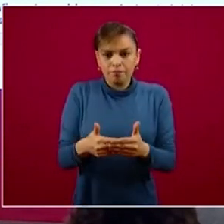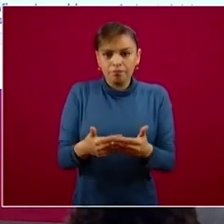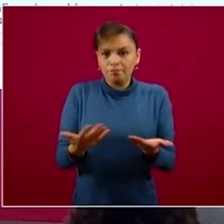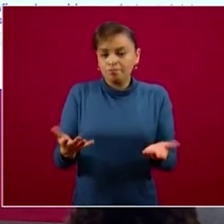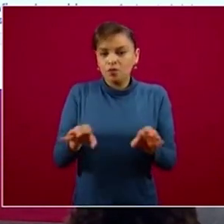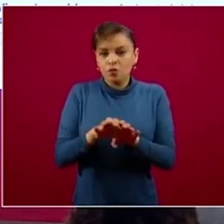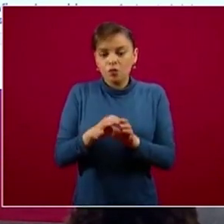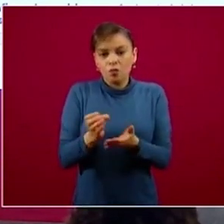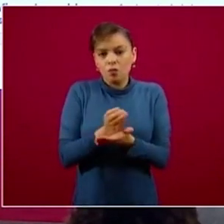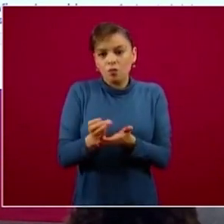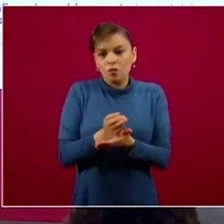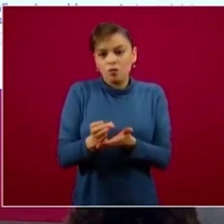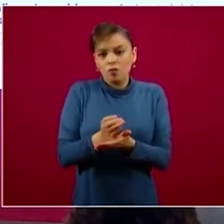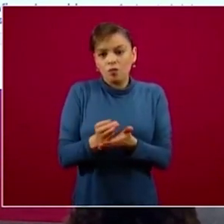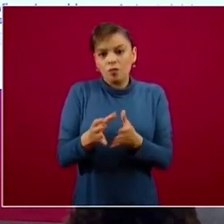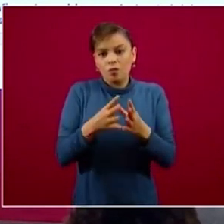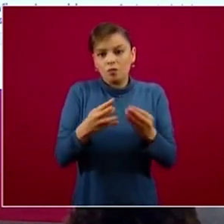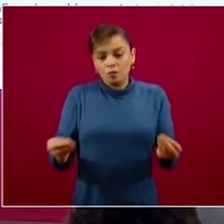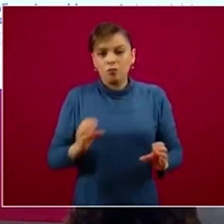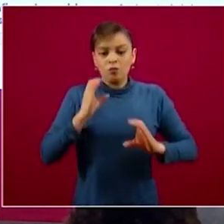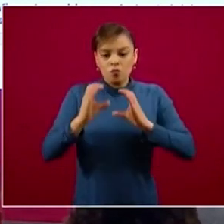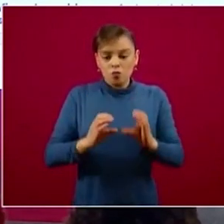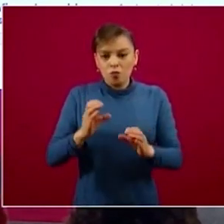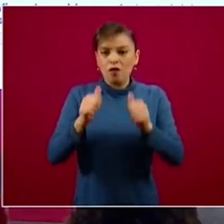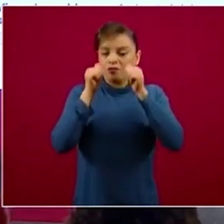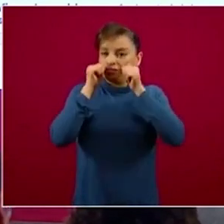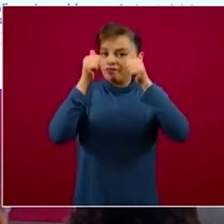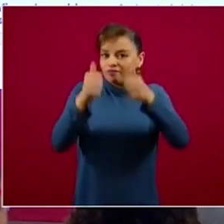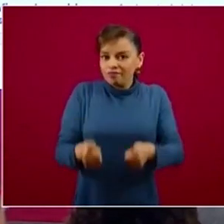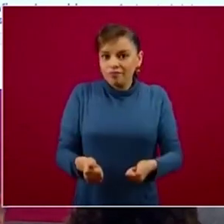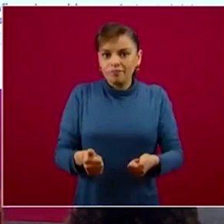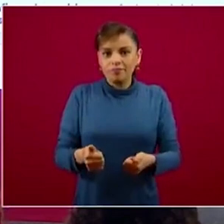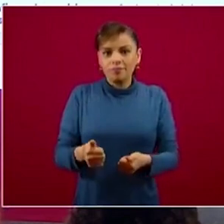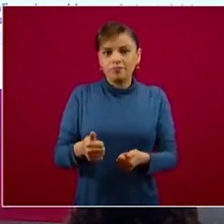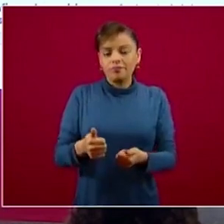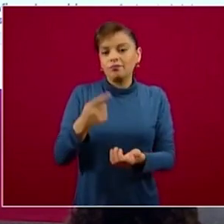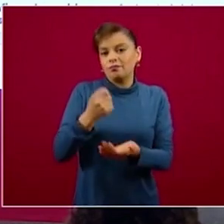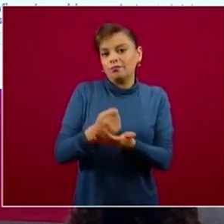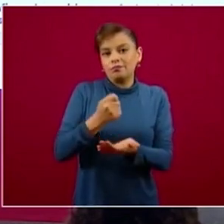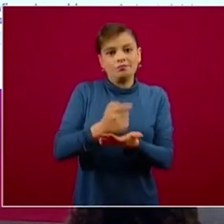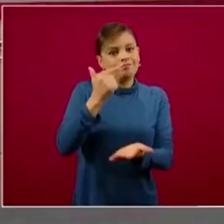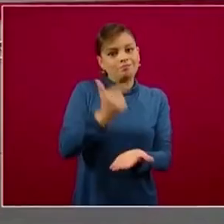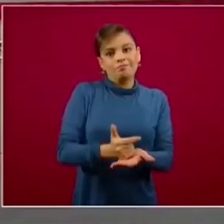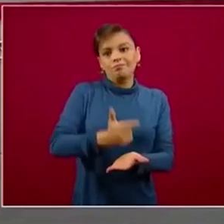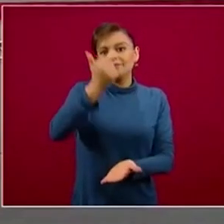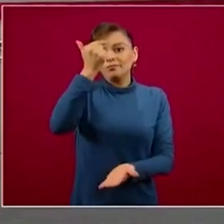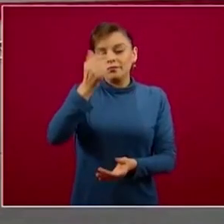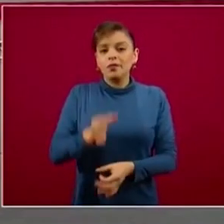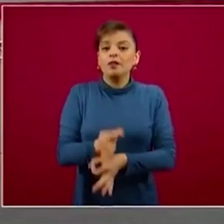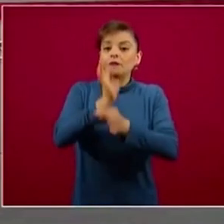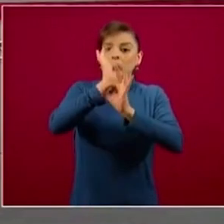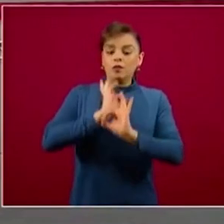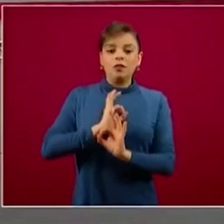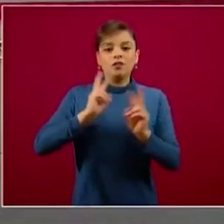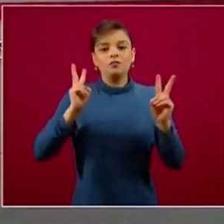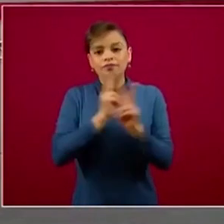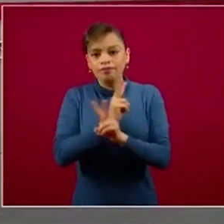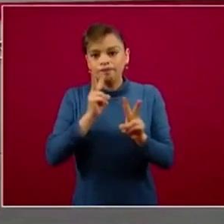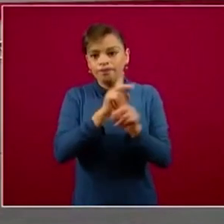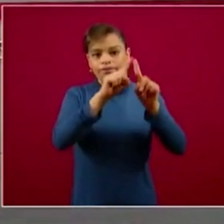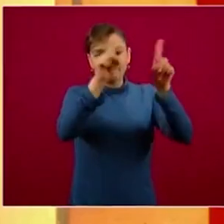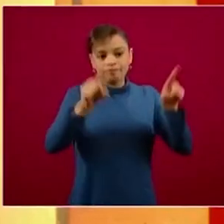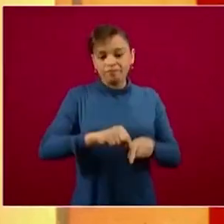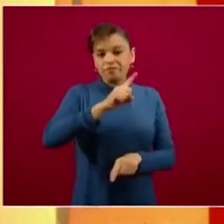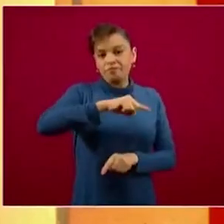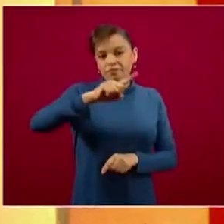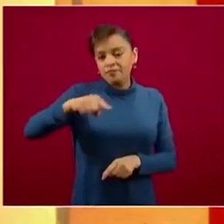el cuidado de estas personas, cuidado en terapias intensivas, con ventilación mecánica y con otros mecanismos